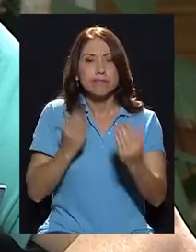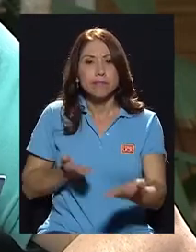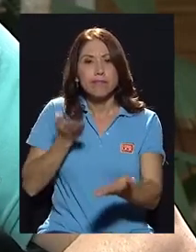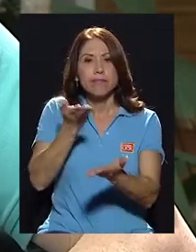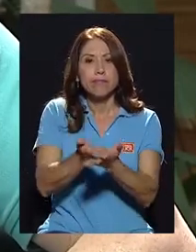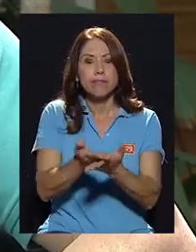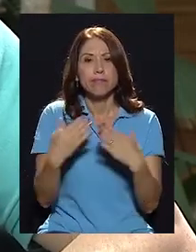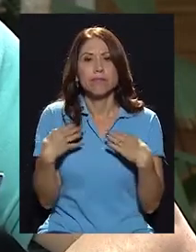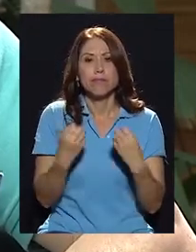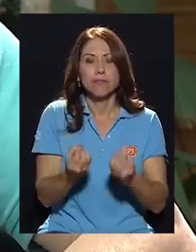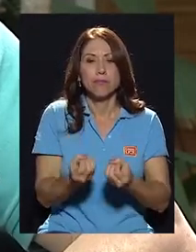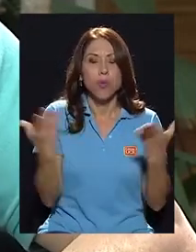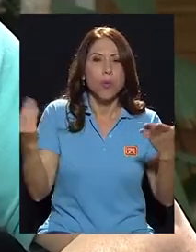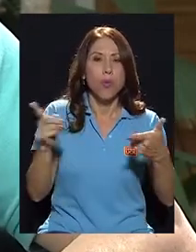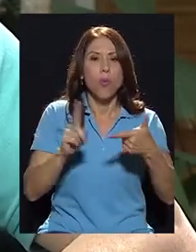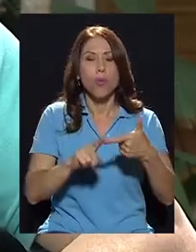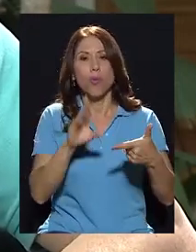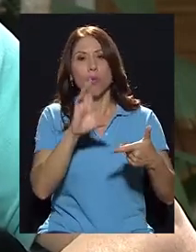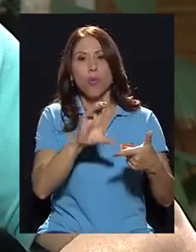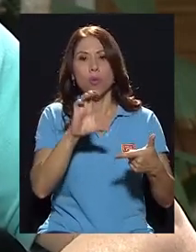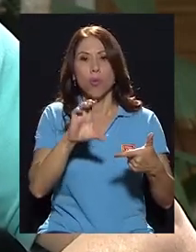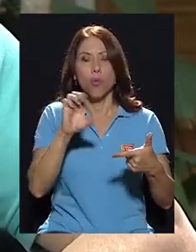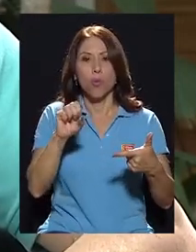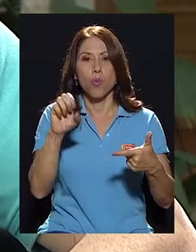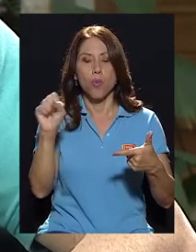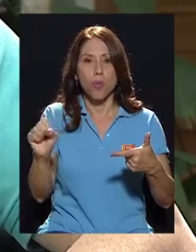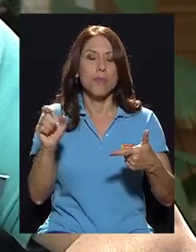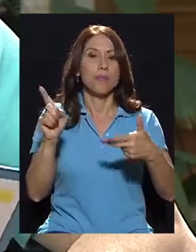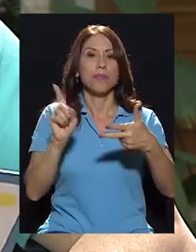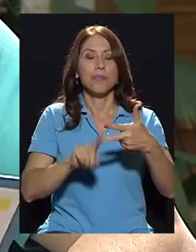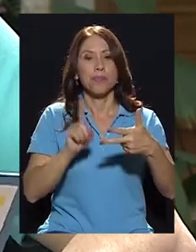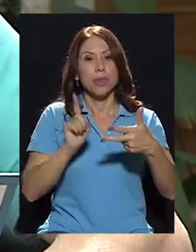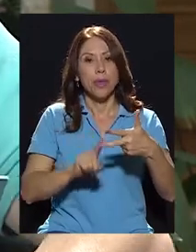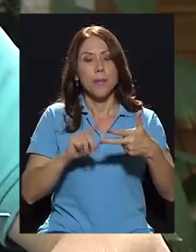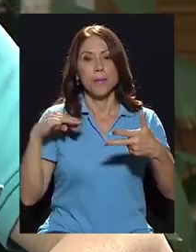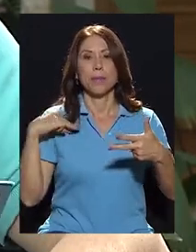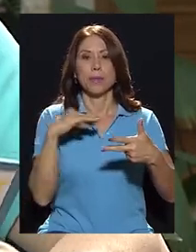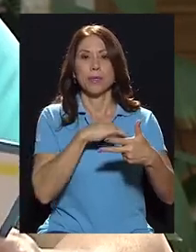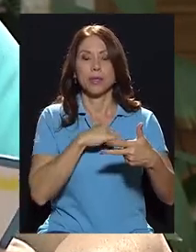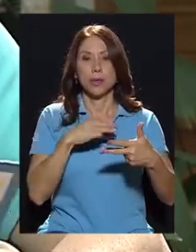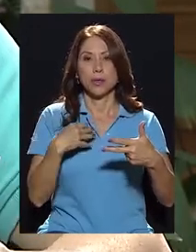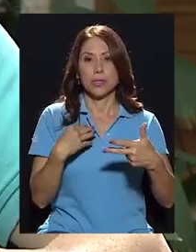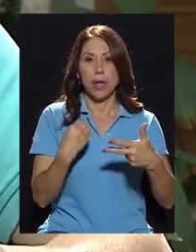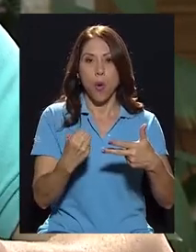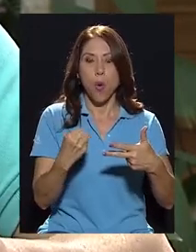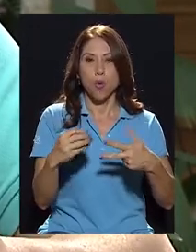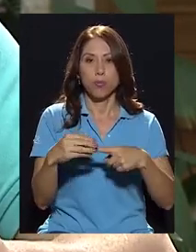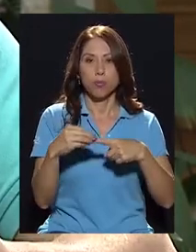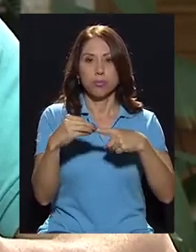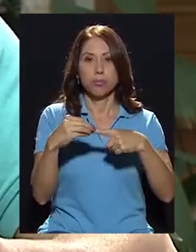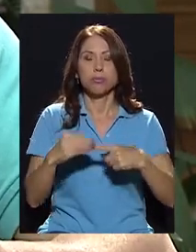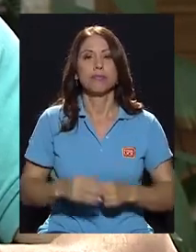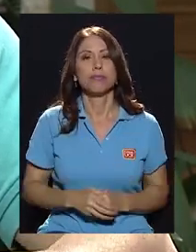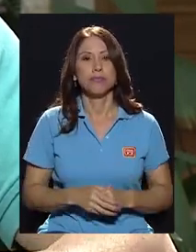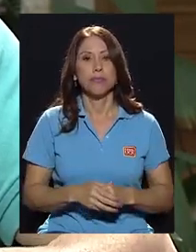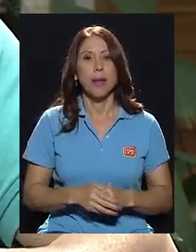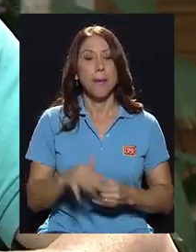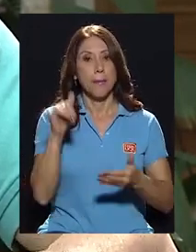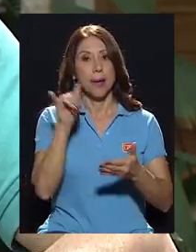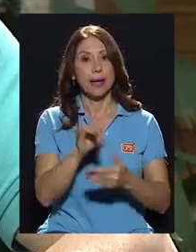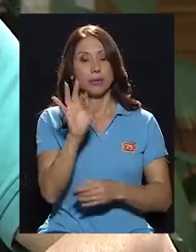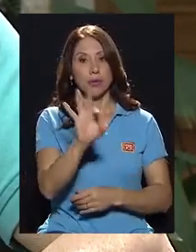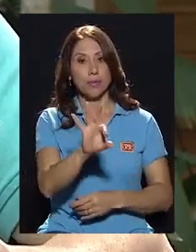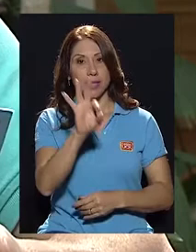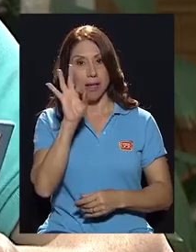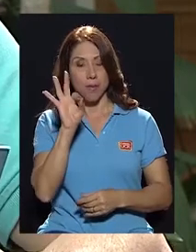materia de salud pública, en materia de Caja Costarricense de Seguro Social, en materia del Ministerio de Salud principalmente. Para ello,